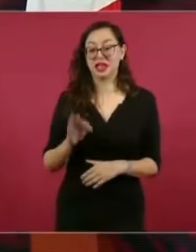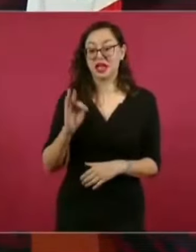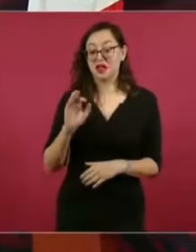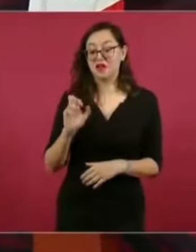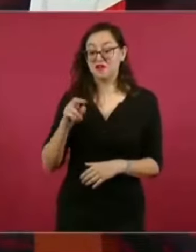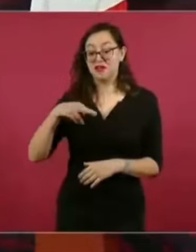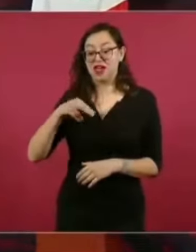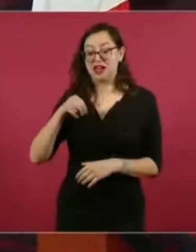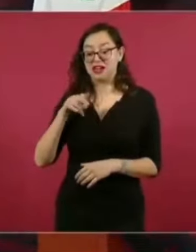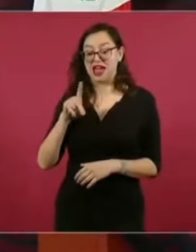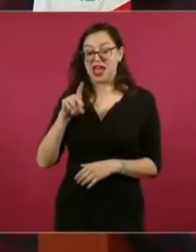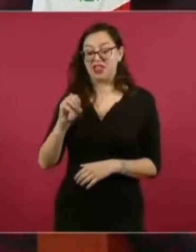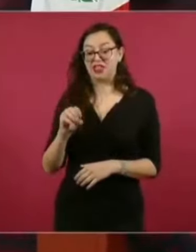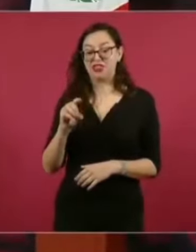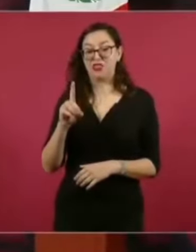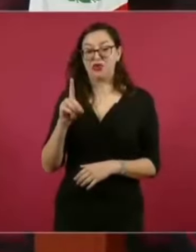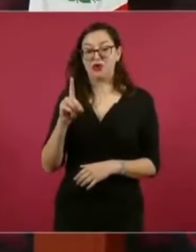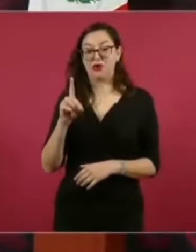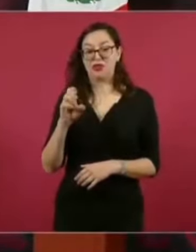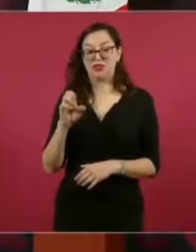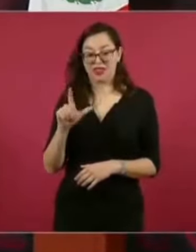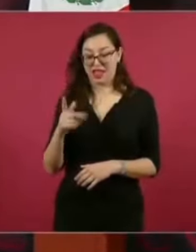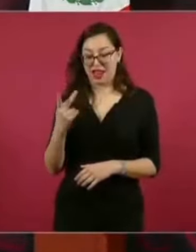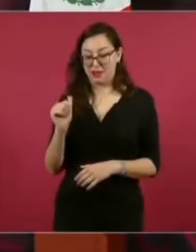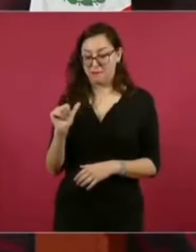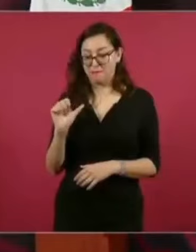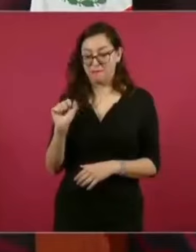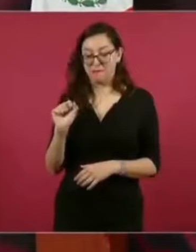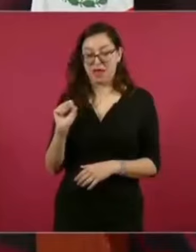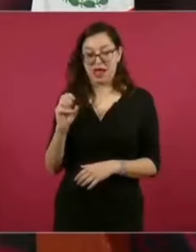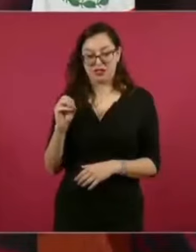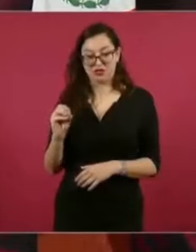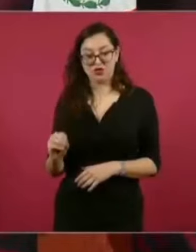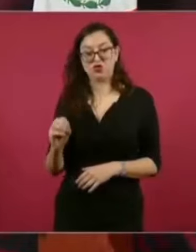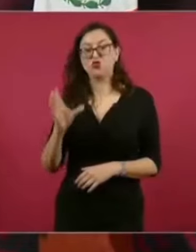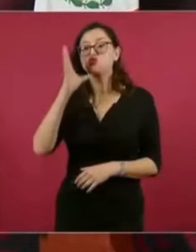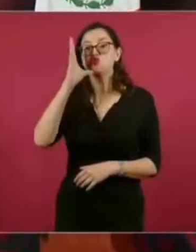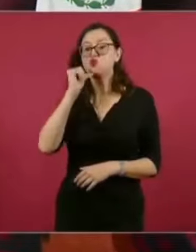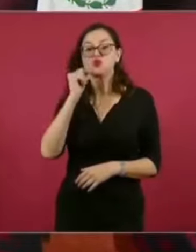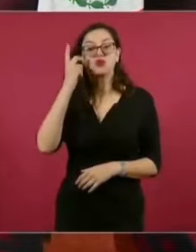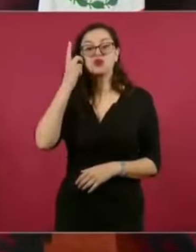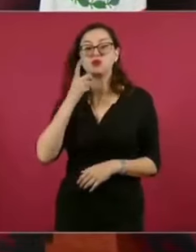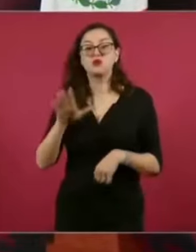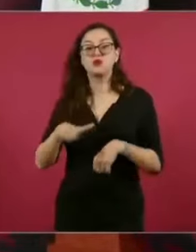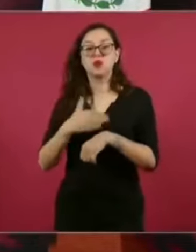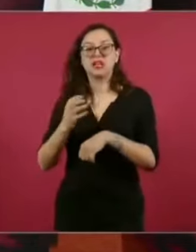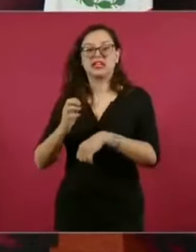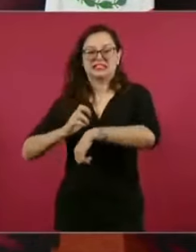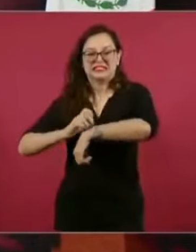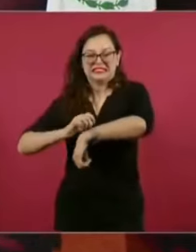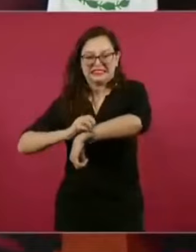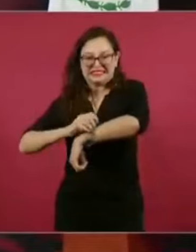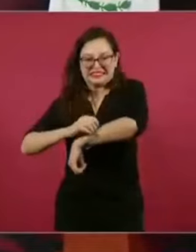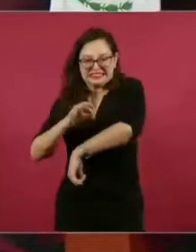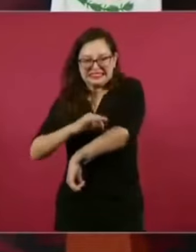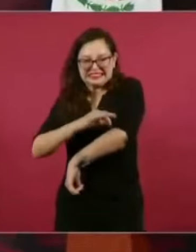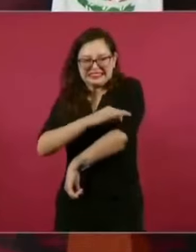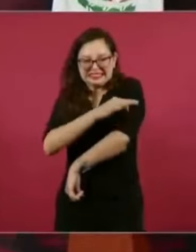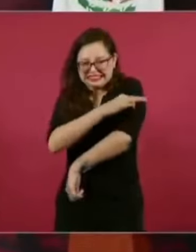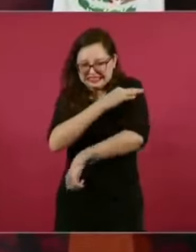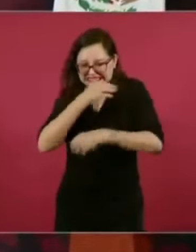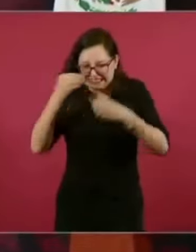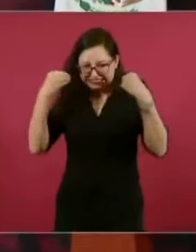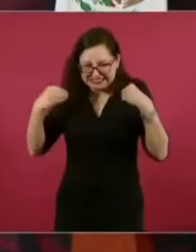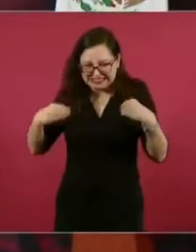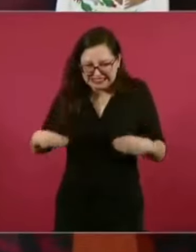dormir porque había muchas chinches y terminó, amaneció, durmiendo arriba